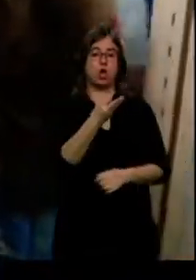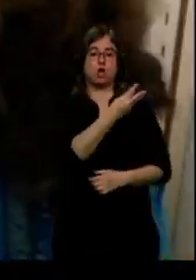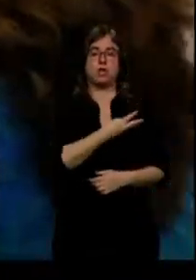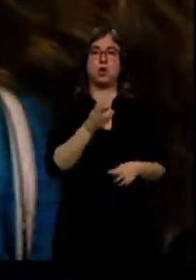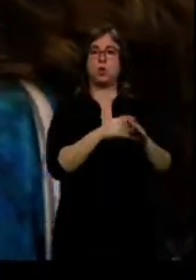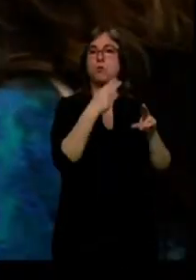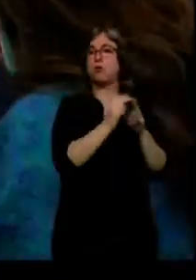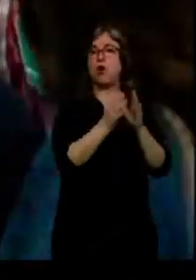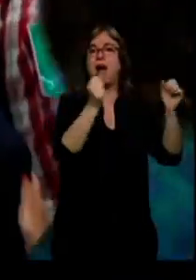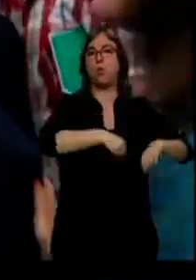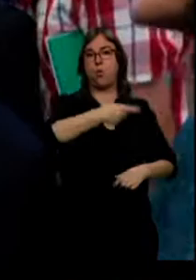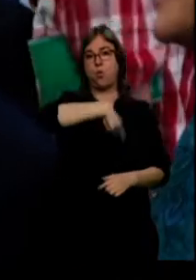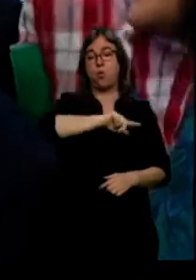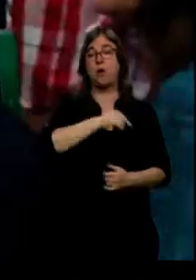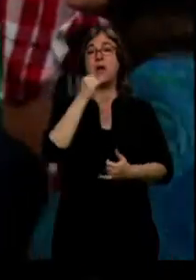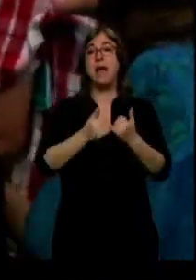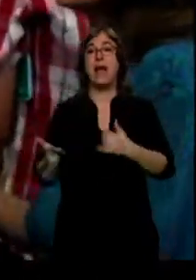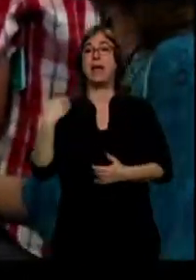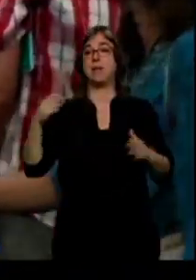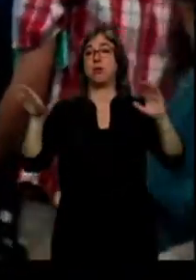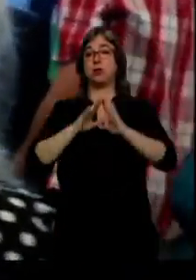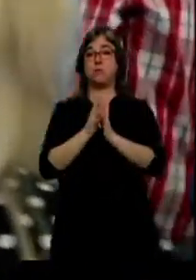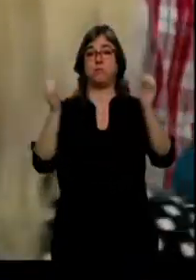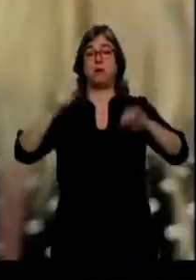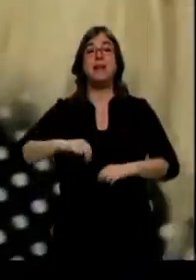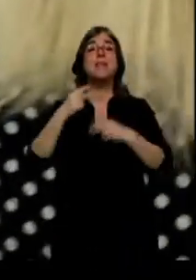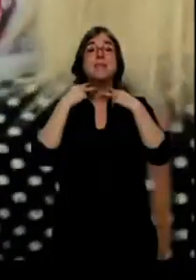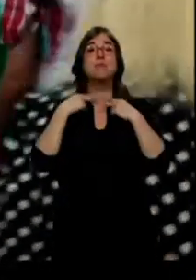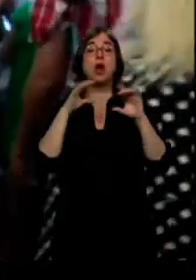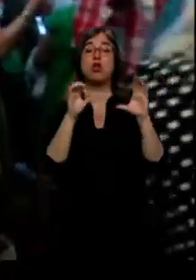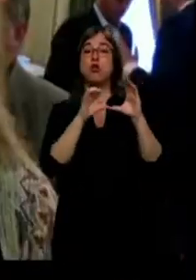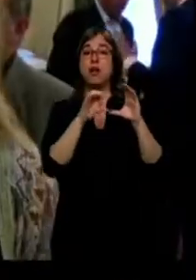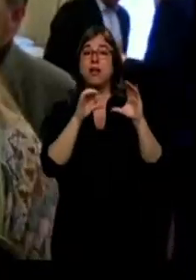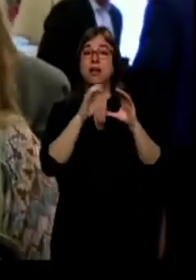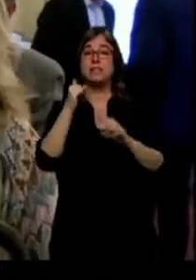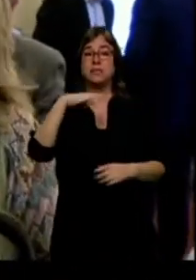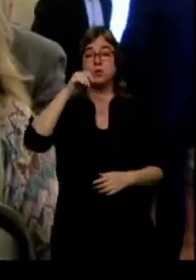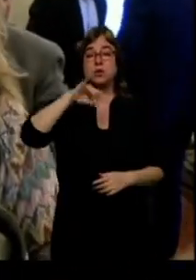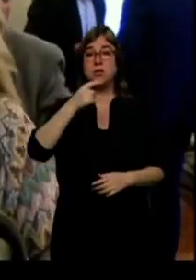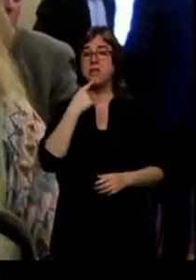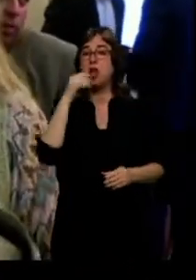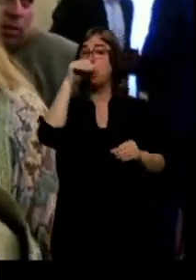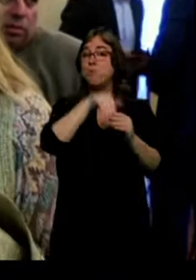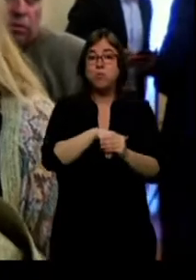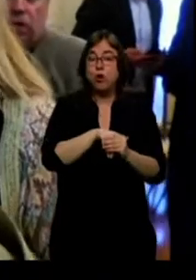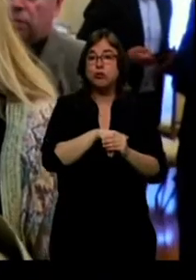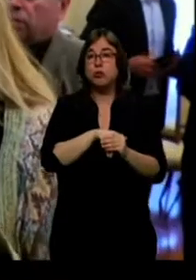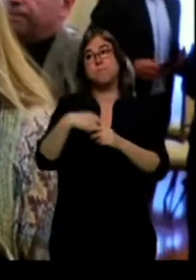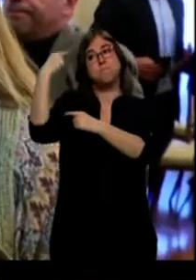acuerdo que se cerraba en la noche de ayer, aunque el diputado por Ciudadanos, Saturnino de Gregorio, aseguraba que su voto había sido ordenado desde Madrid.